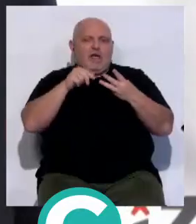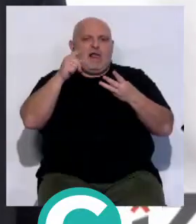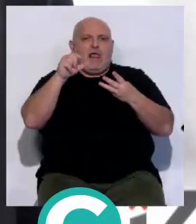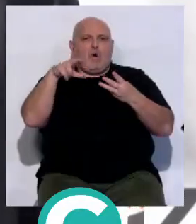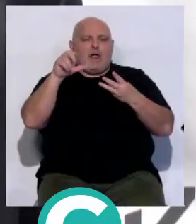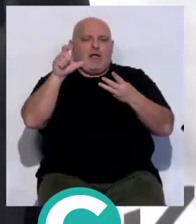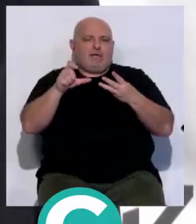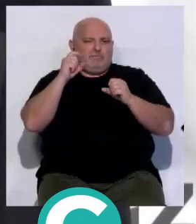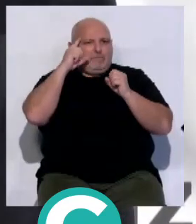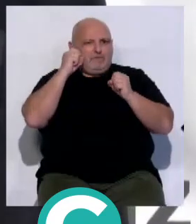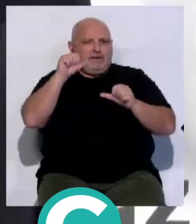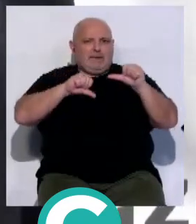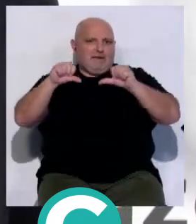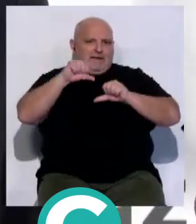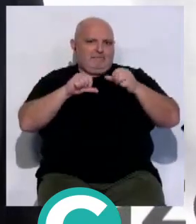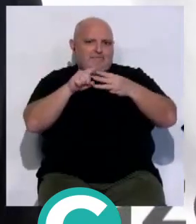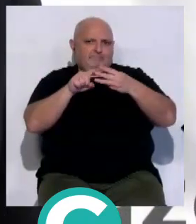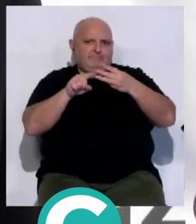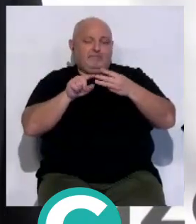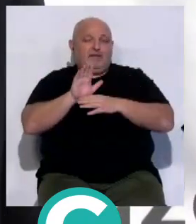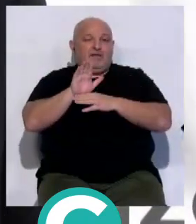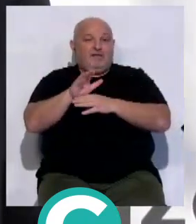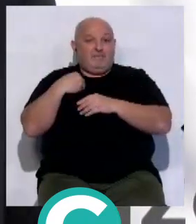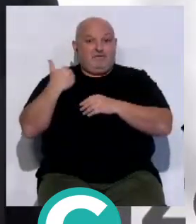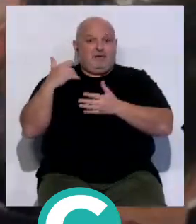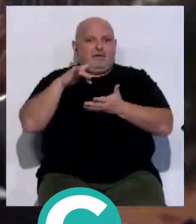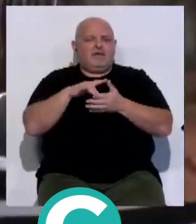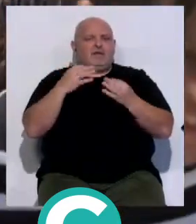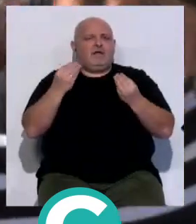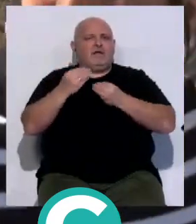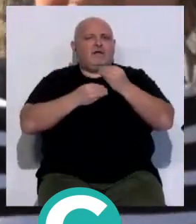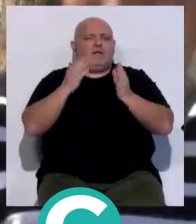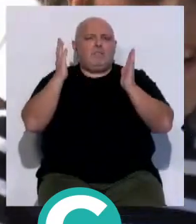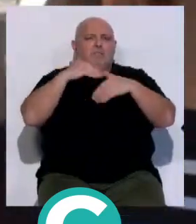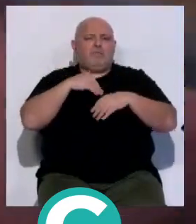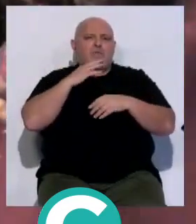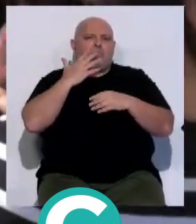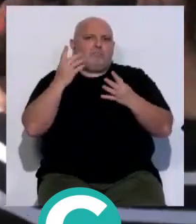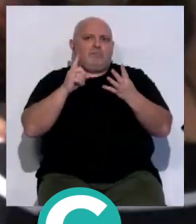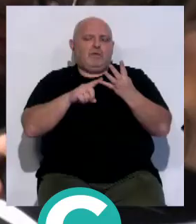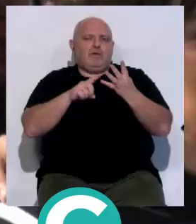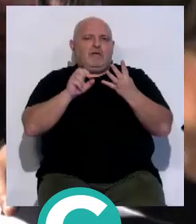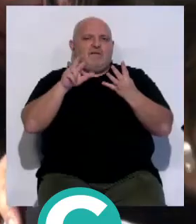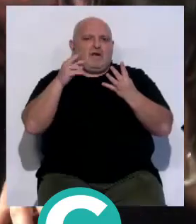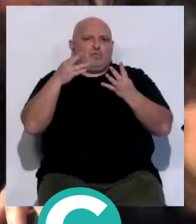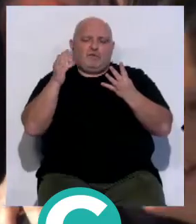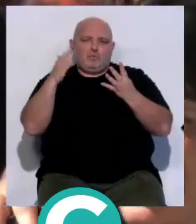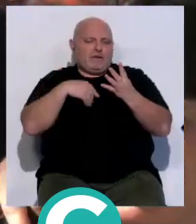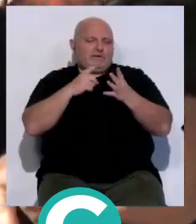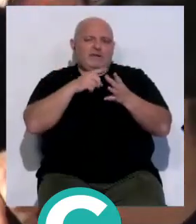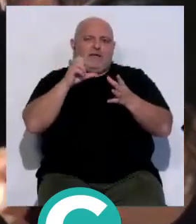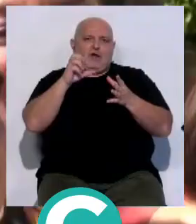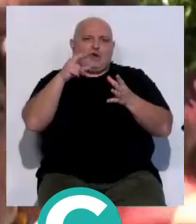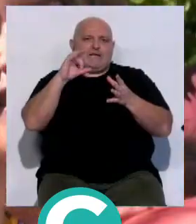Cubero, química de profesión. En la presentación de la candidatura ha destacado la ausencia de nombres como el de Eva Tubío o Rocío